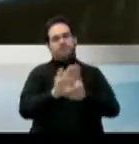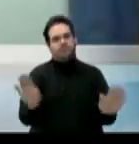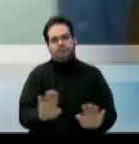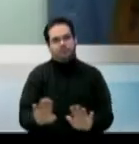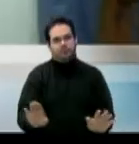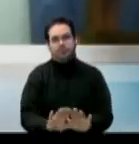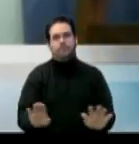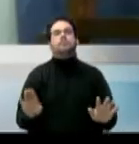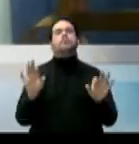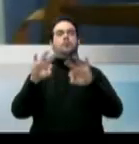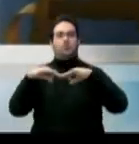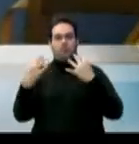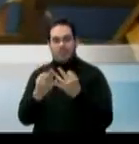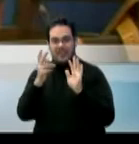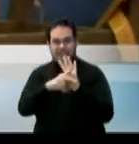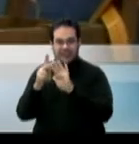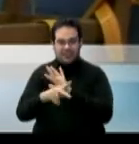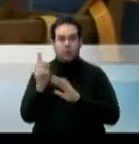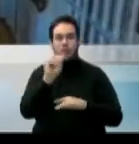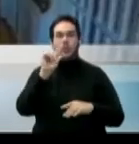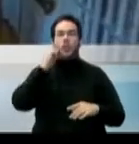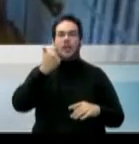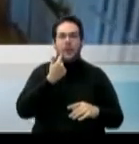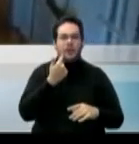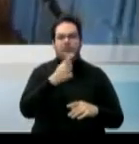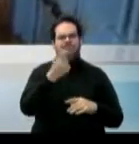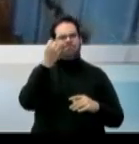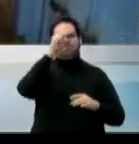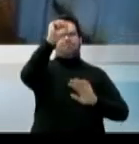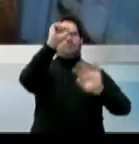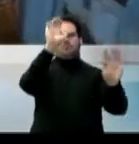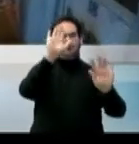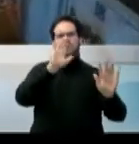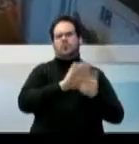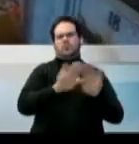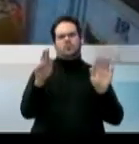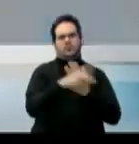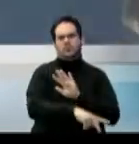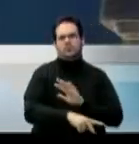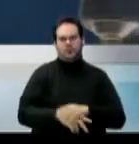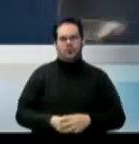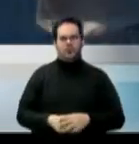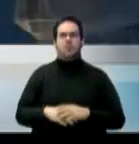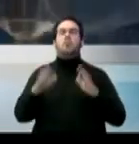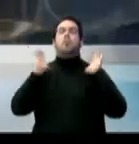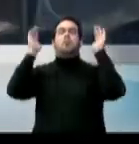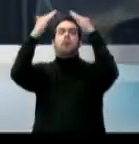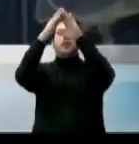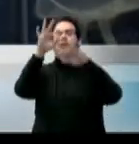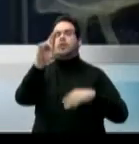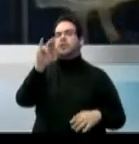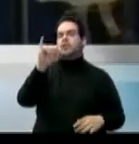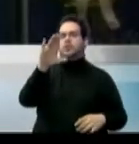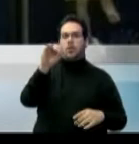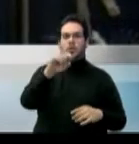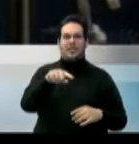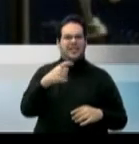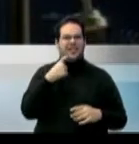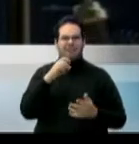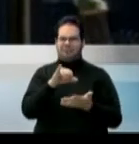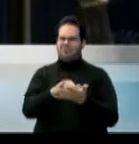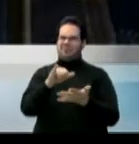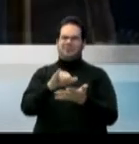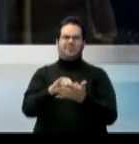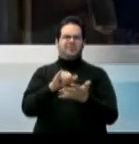familiar de Guaynabo. El arzobispo se hizo eco de recientes palabras del papa Francisco, quien dijo que es imposible imaginar